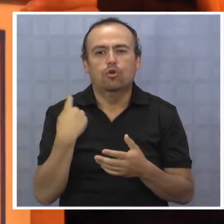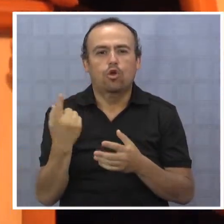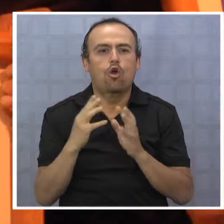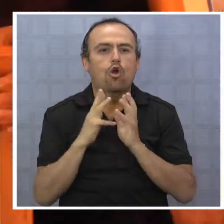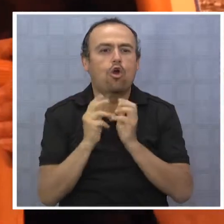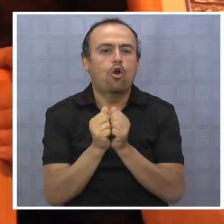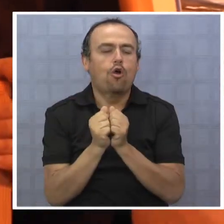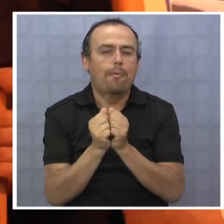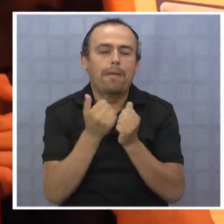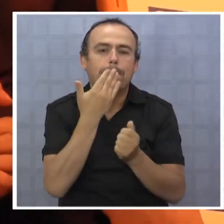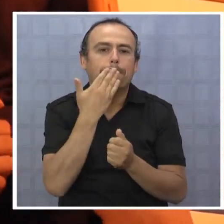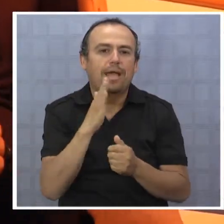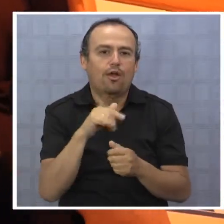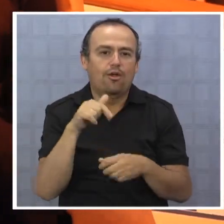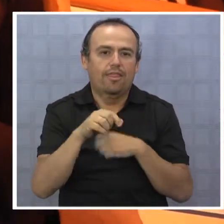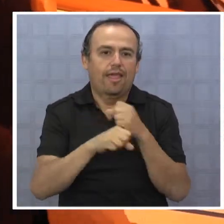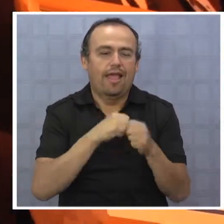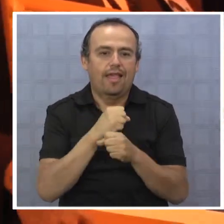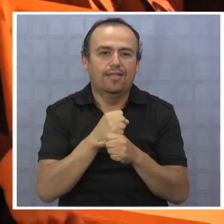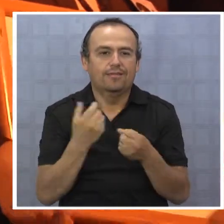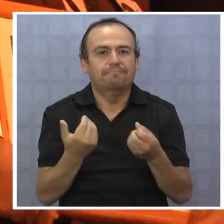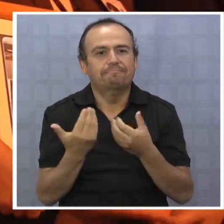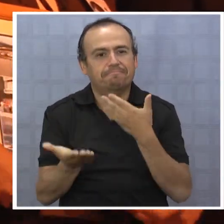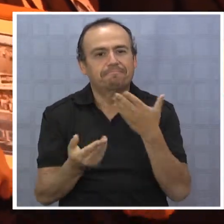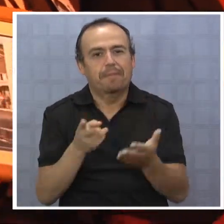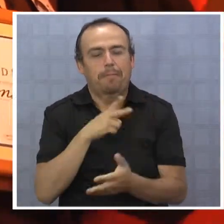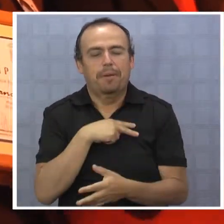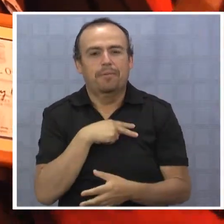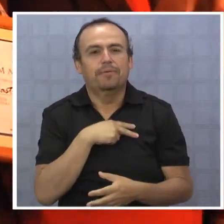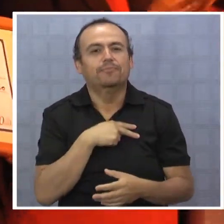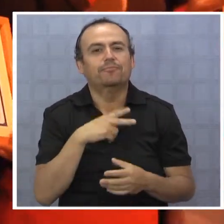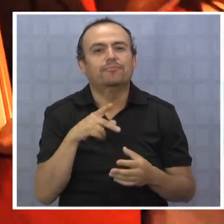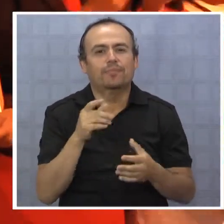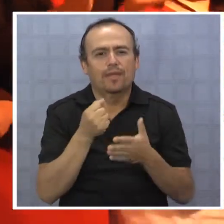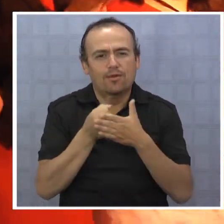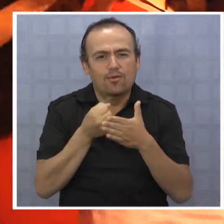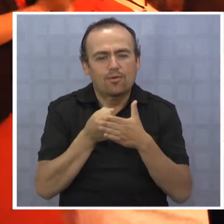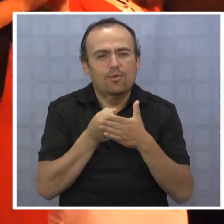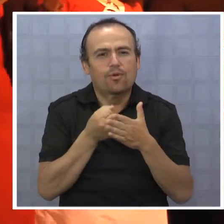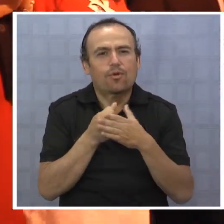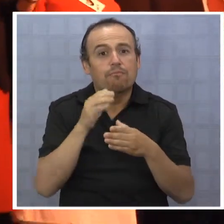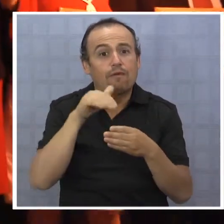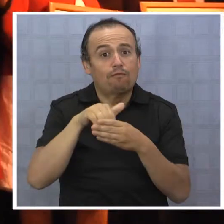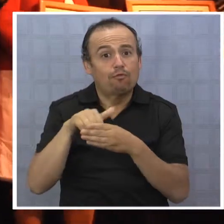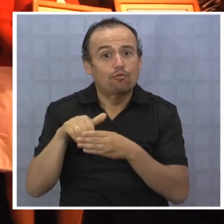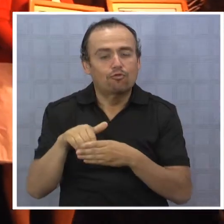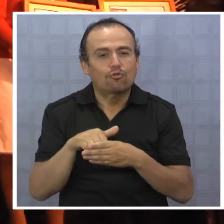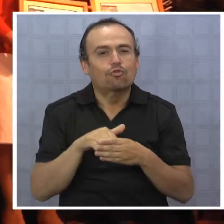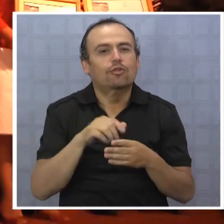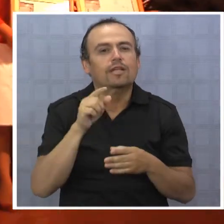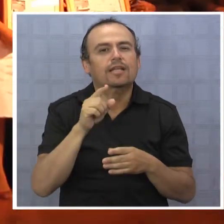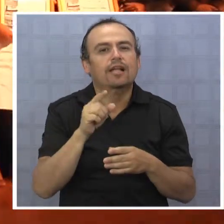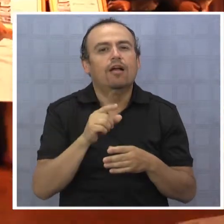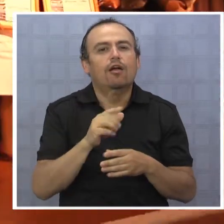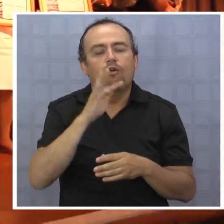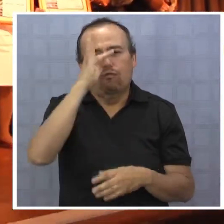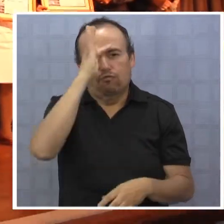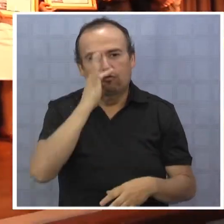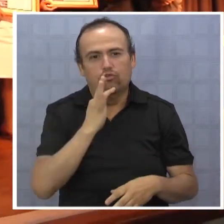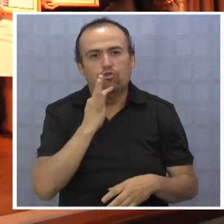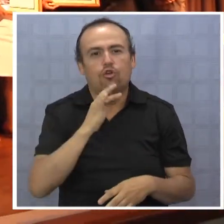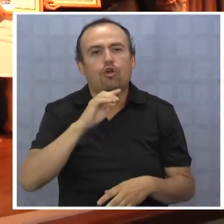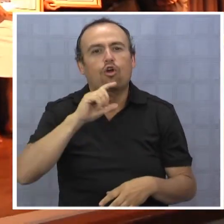pares como los mejores compañeros del año. En los próximos días, y tras una lucha por conseguir más votos, los funcionarios del GORE